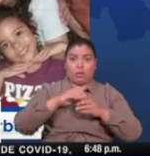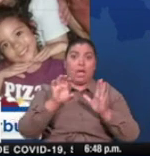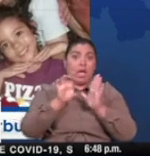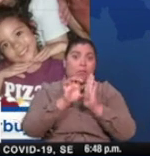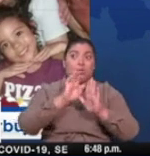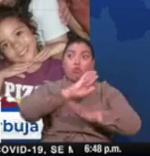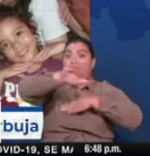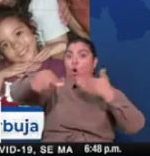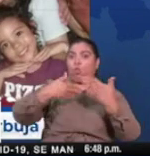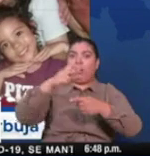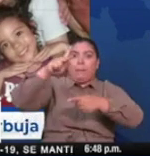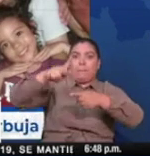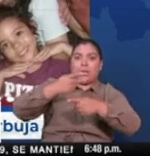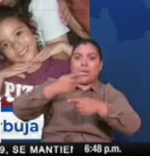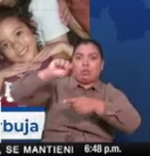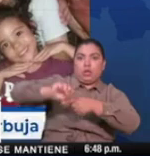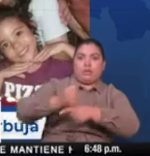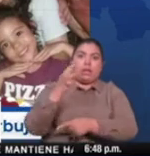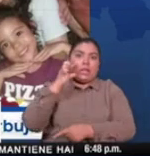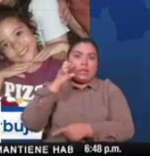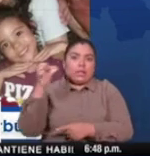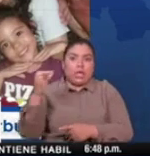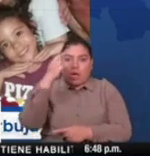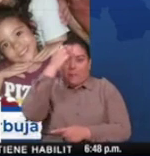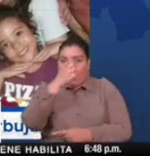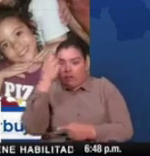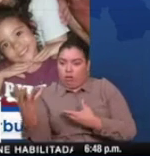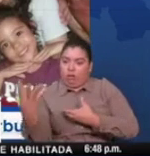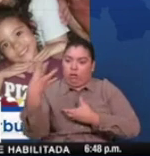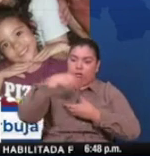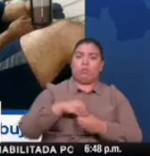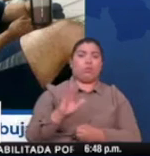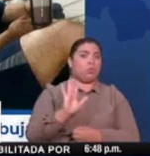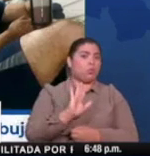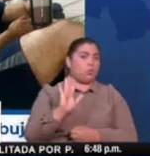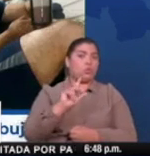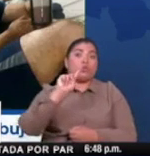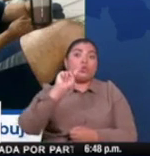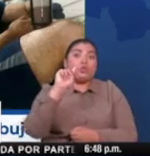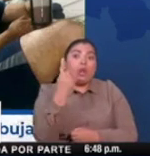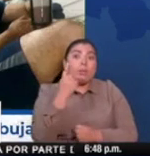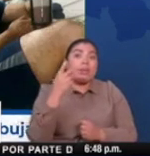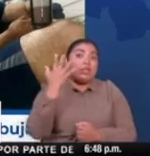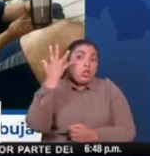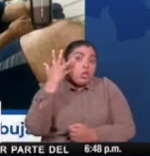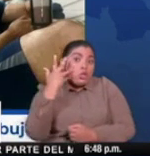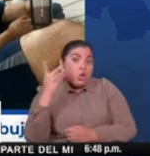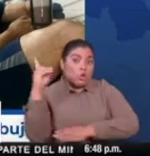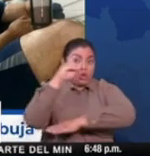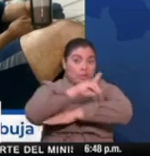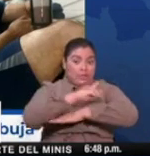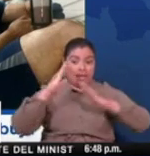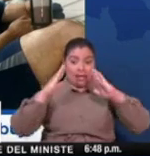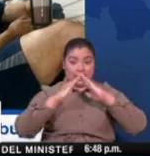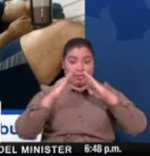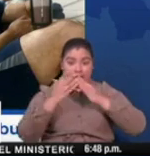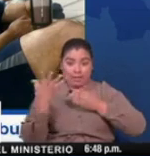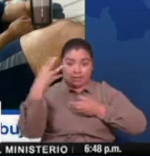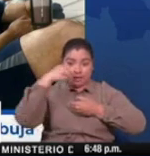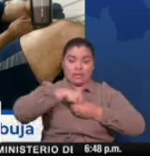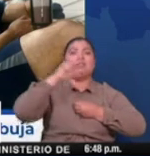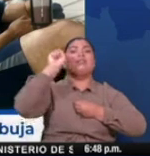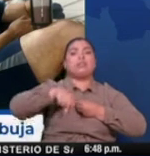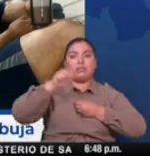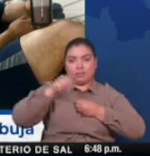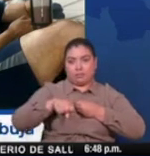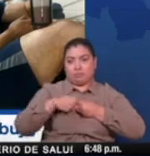familia, sino las personas que conviven con nosotros y que están juntos diariamente. No importa cómo esté compuesta tu